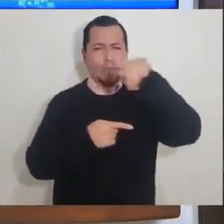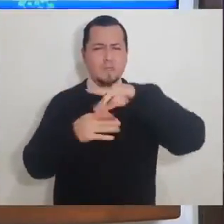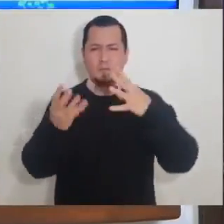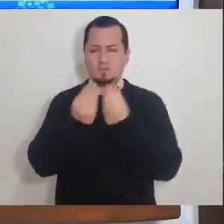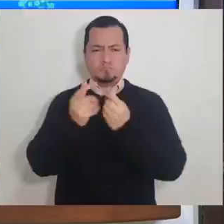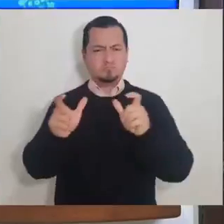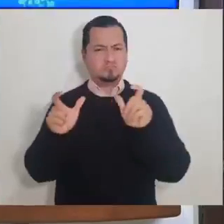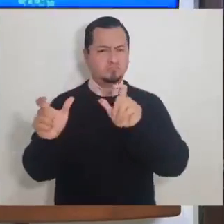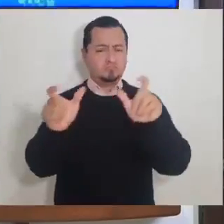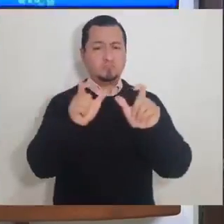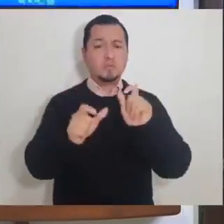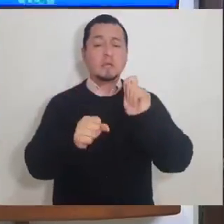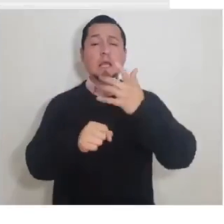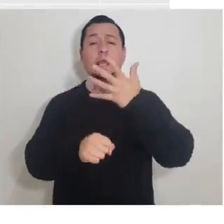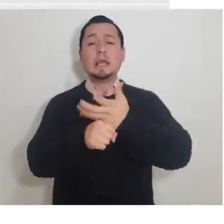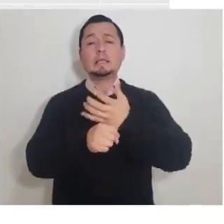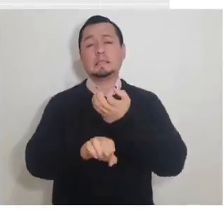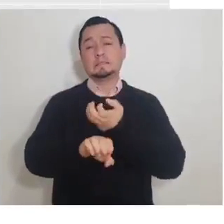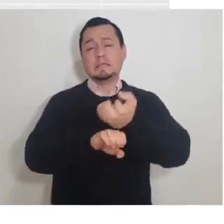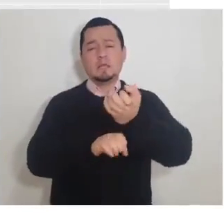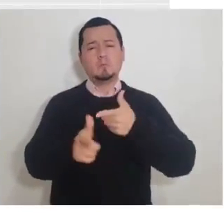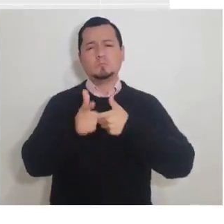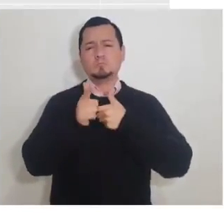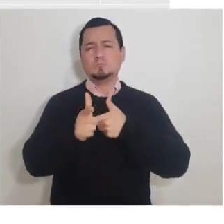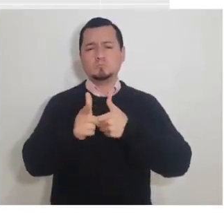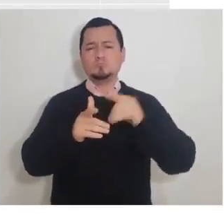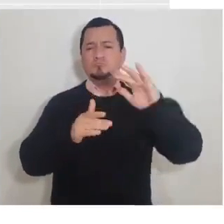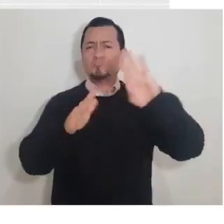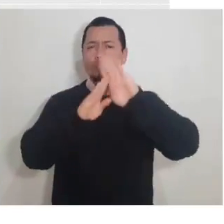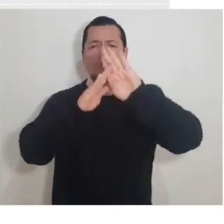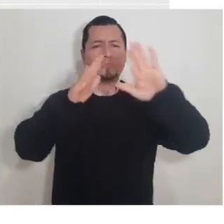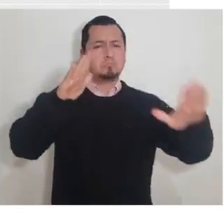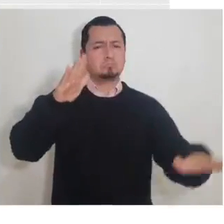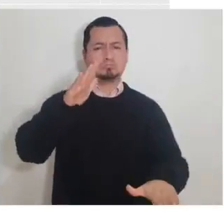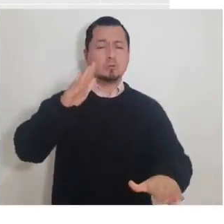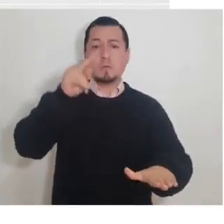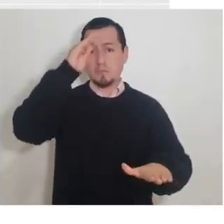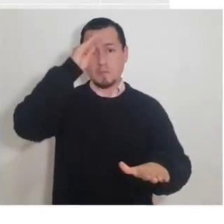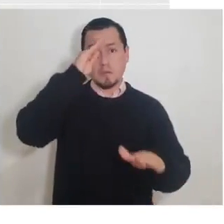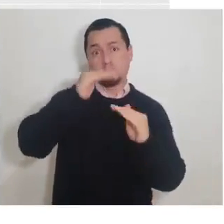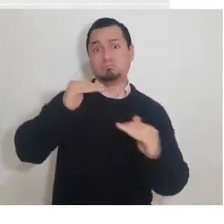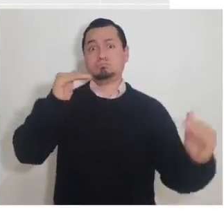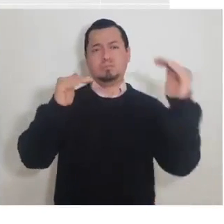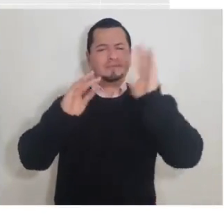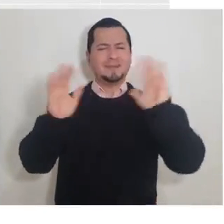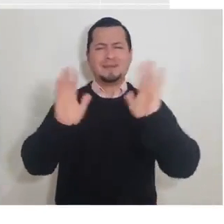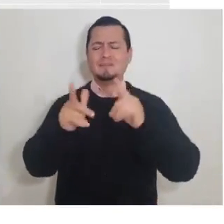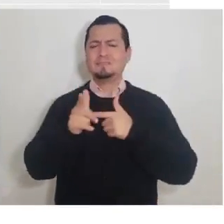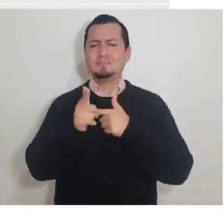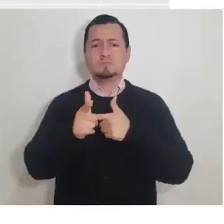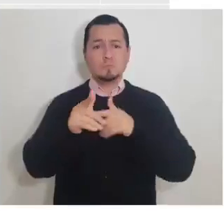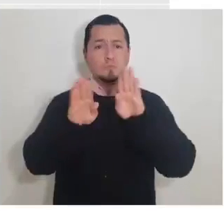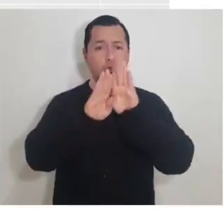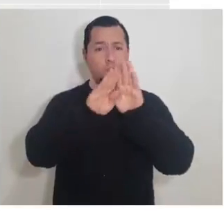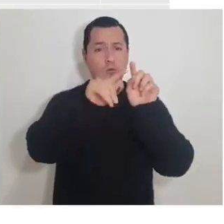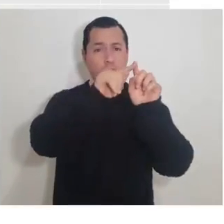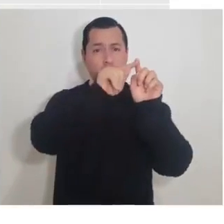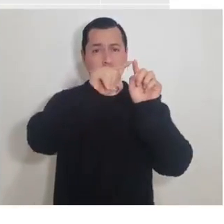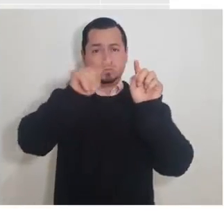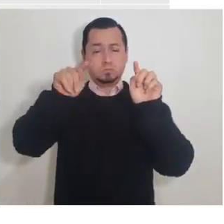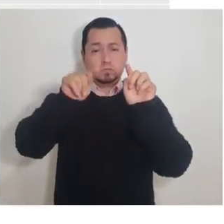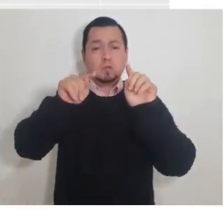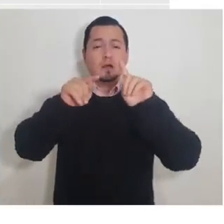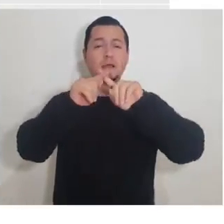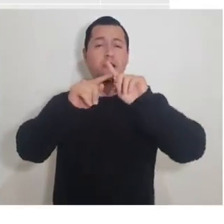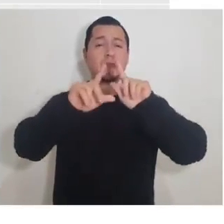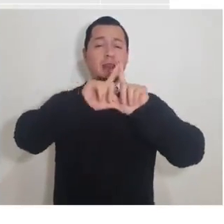sanitaria, Jalisco es el quinto estado con la menor tasa de casos acumulados. Si ustedes se fijan, esta línea que se ve aquí es la